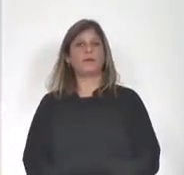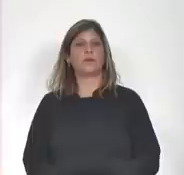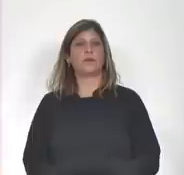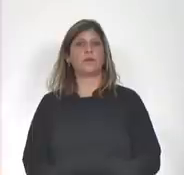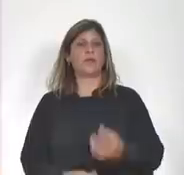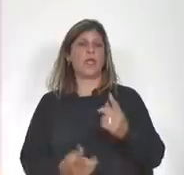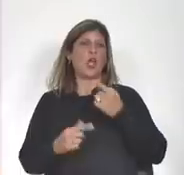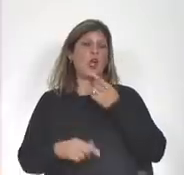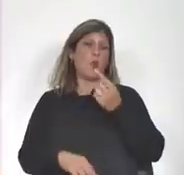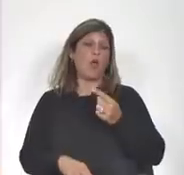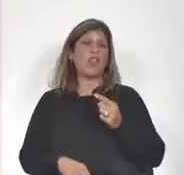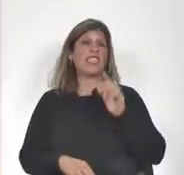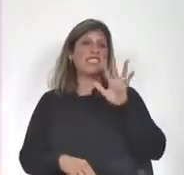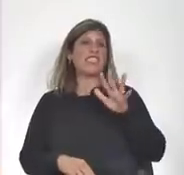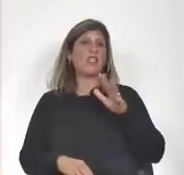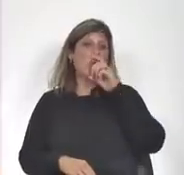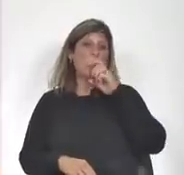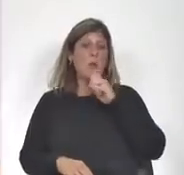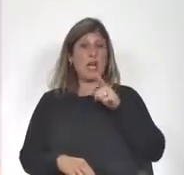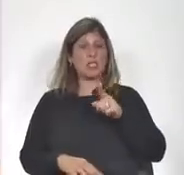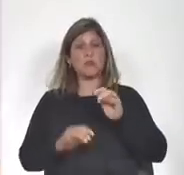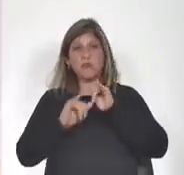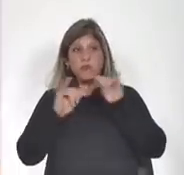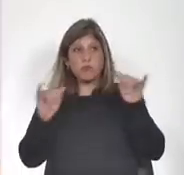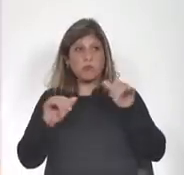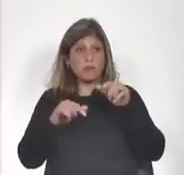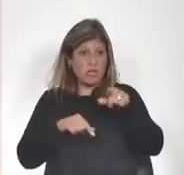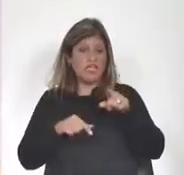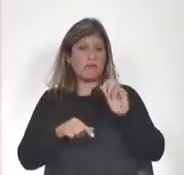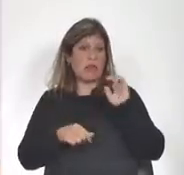Como decía el 5 de marzo se hizo pública esta resolución